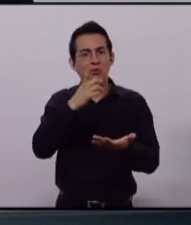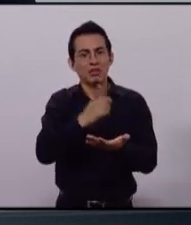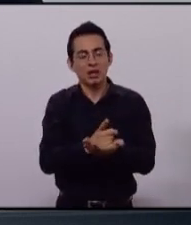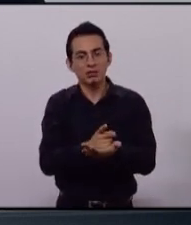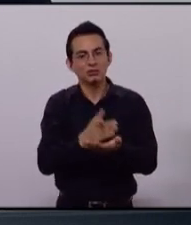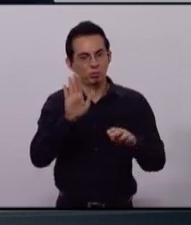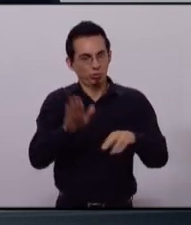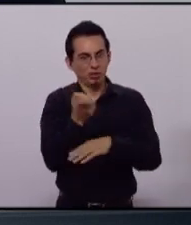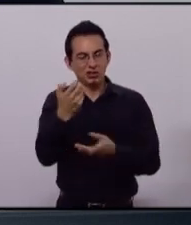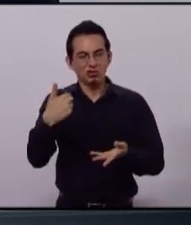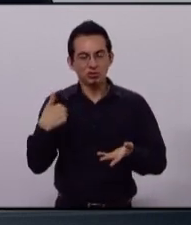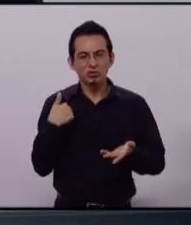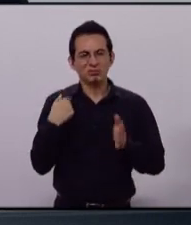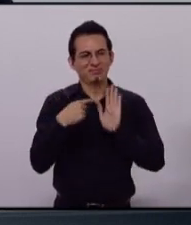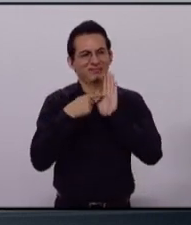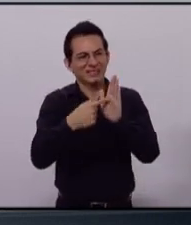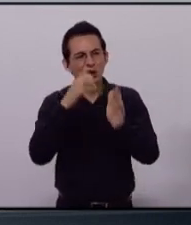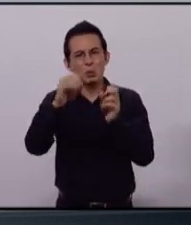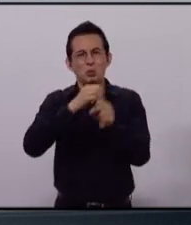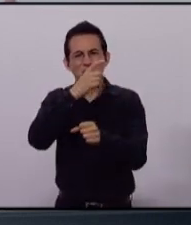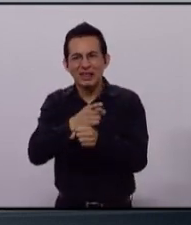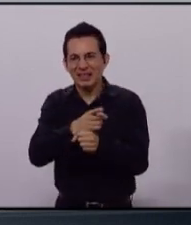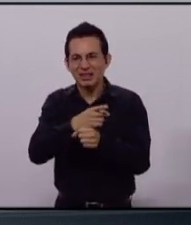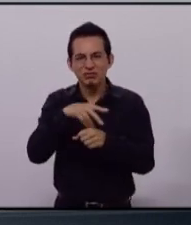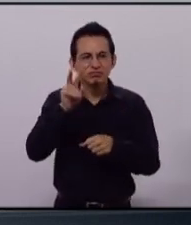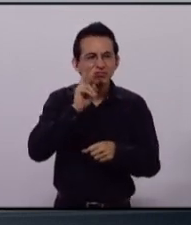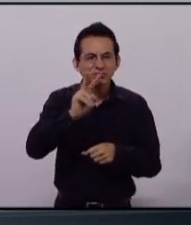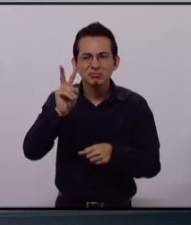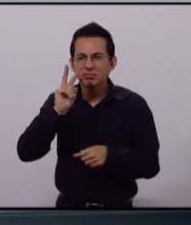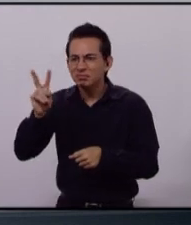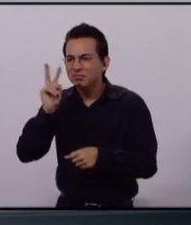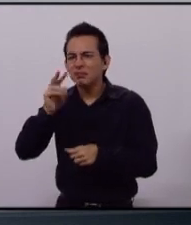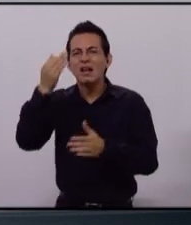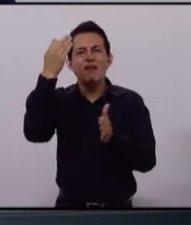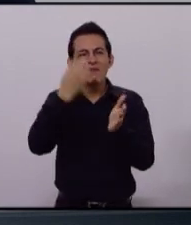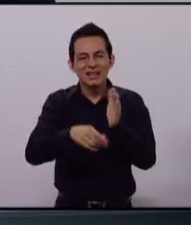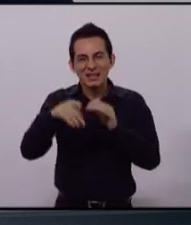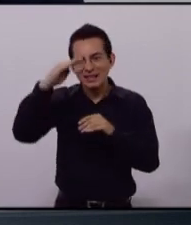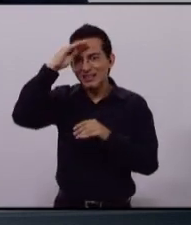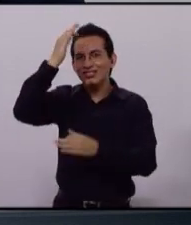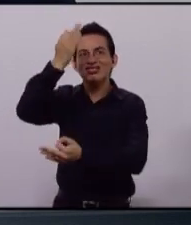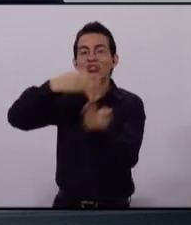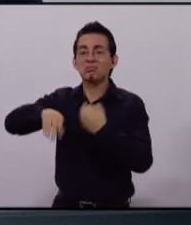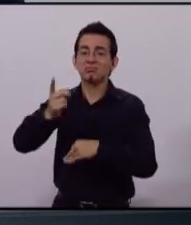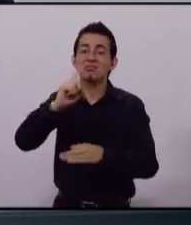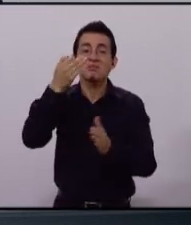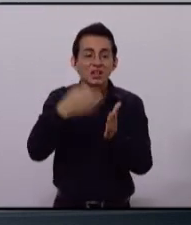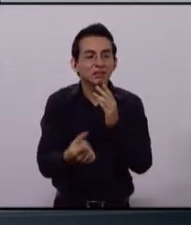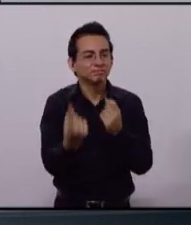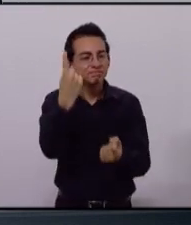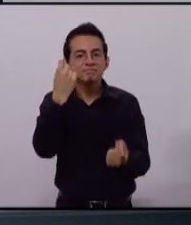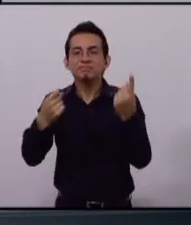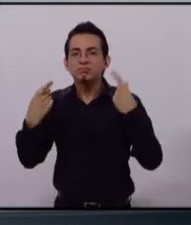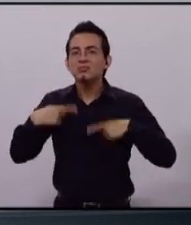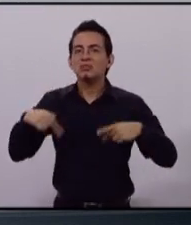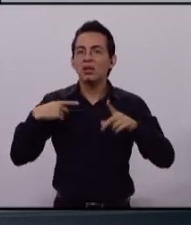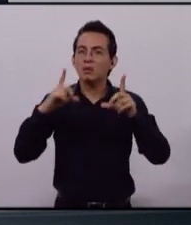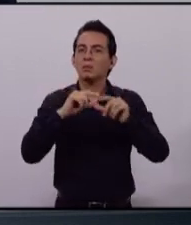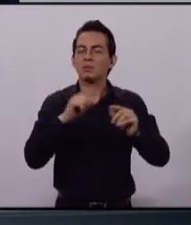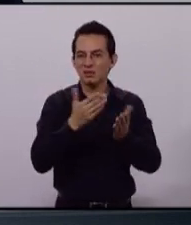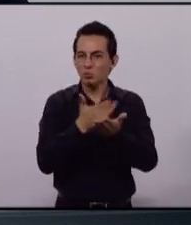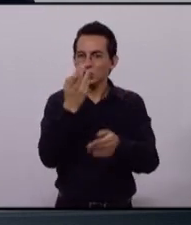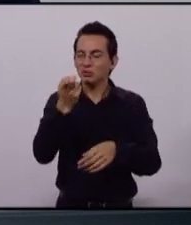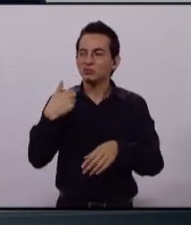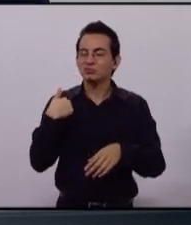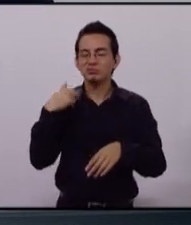Sin embargo, todas esas oportunidades no han llegado a todos los zapopanos. Por eso hoy tenemos que constituirnos